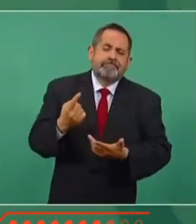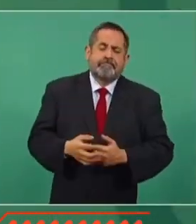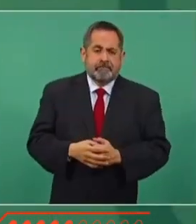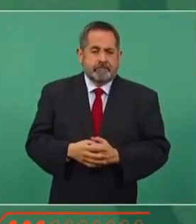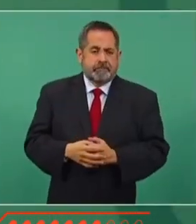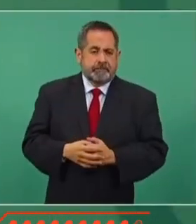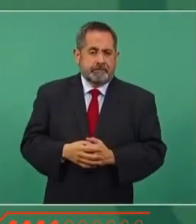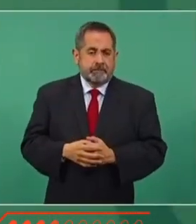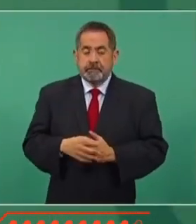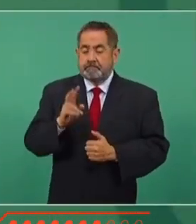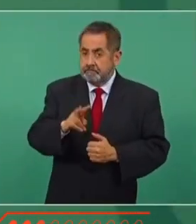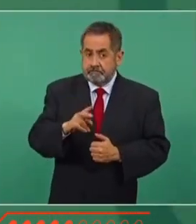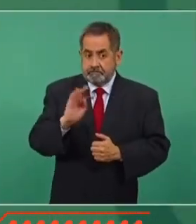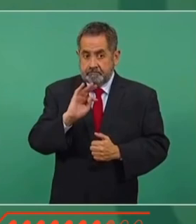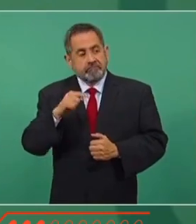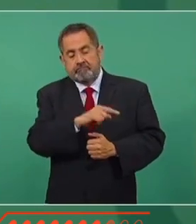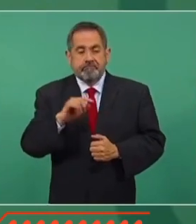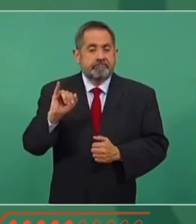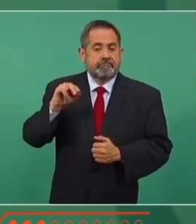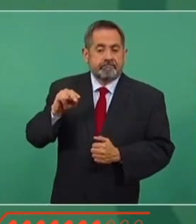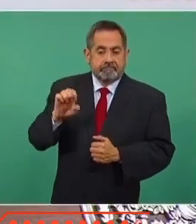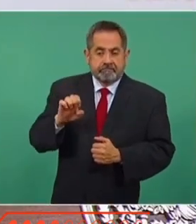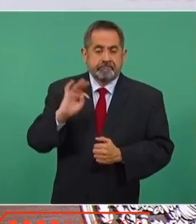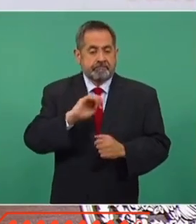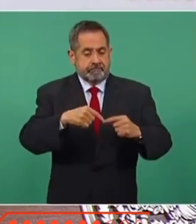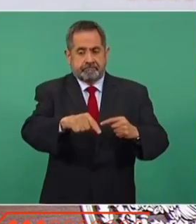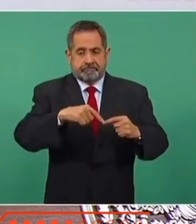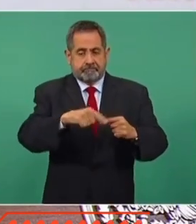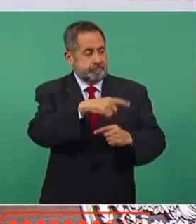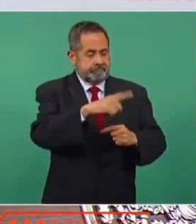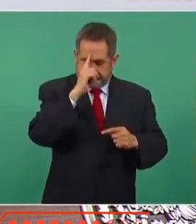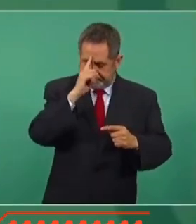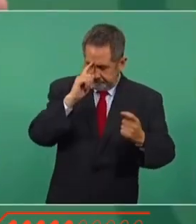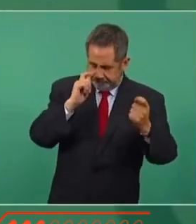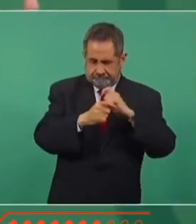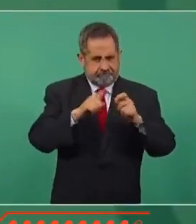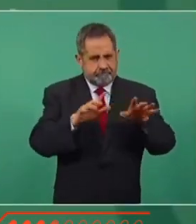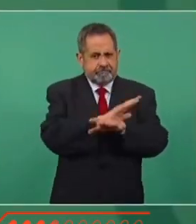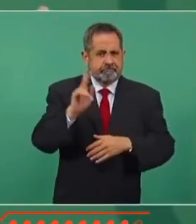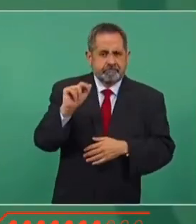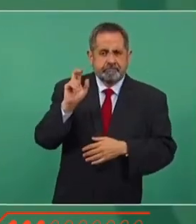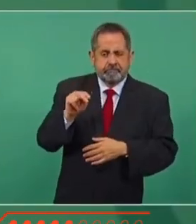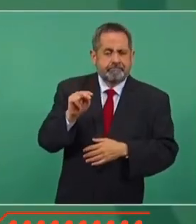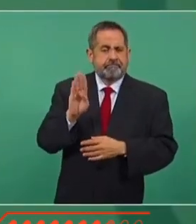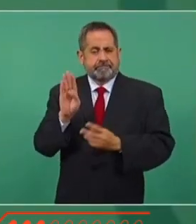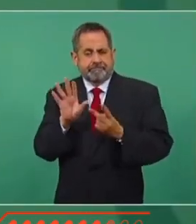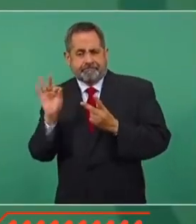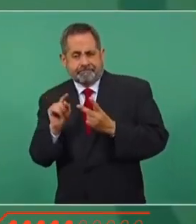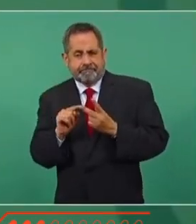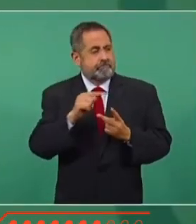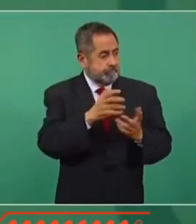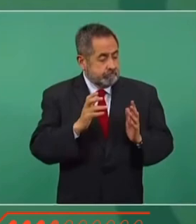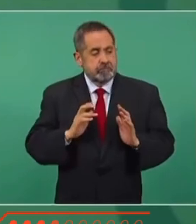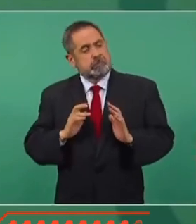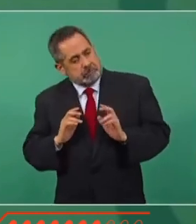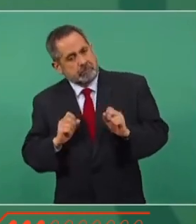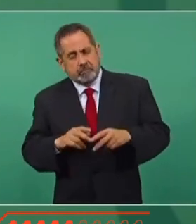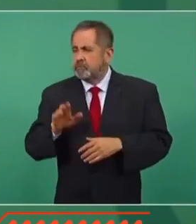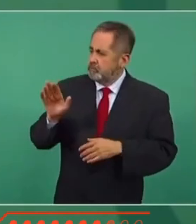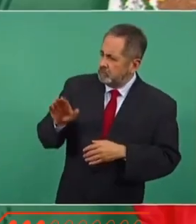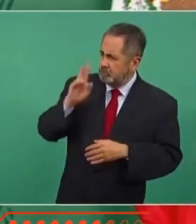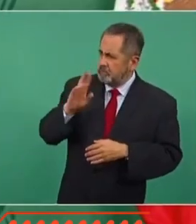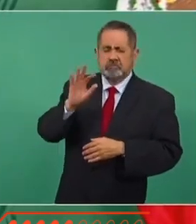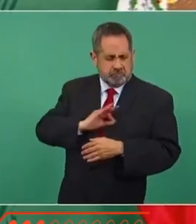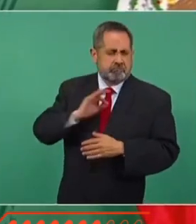plana? Sería muy bien visto el que en estos días llevar en un plan alternativo, es decir, sí